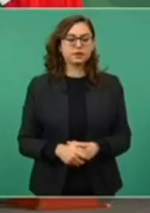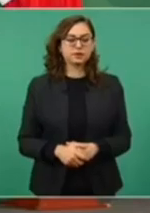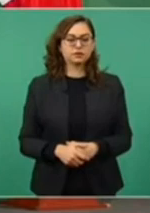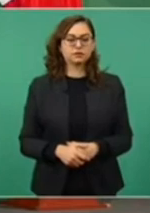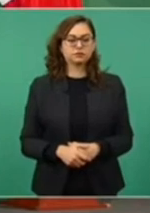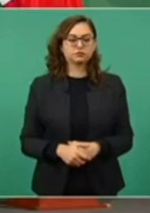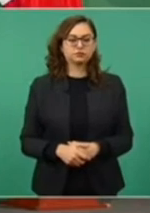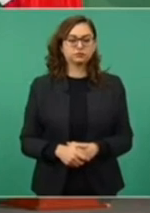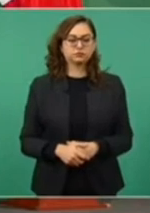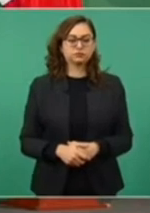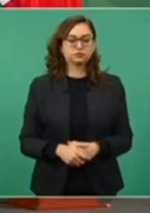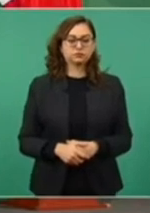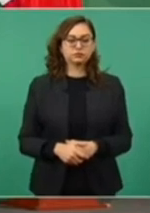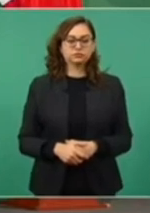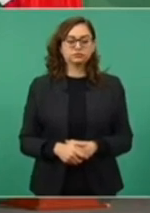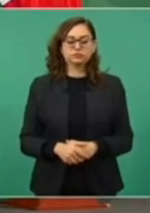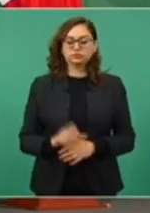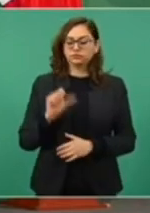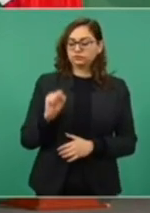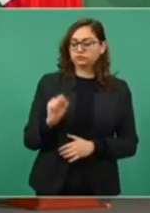corte da revés a AMLO,